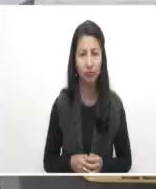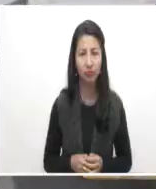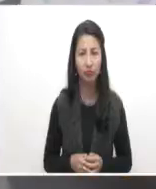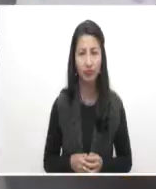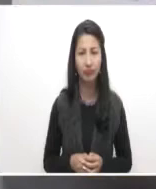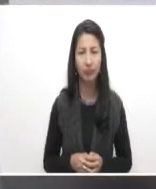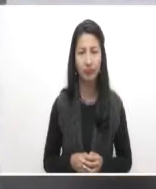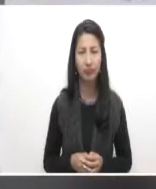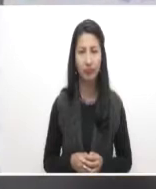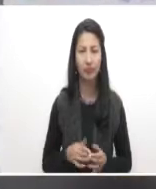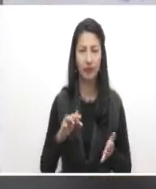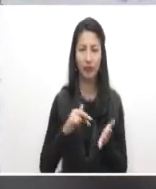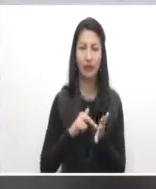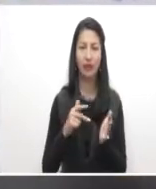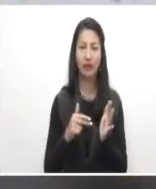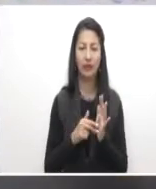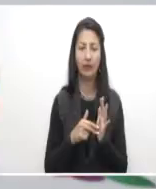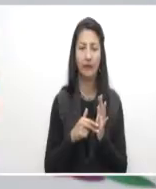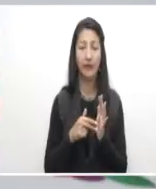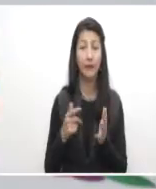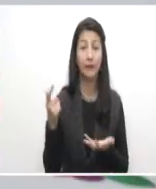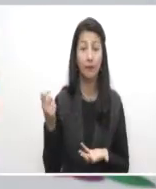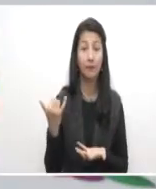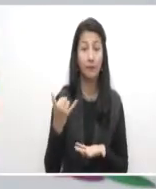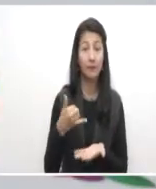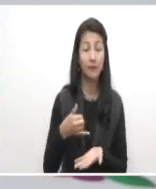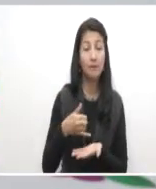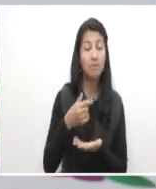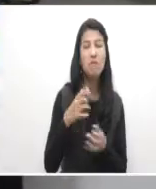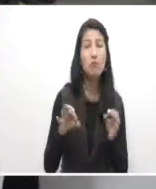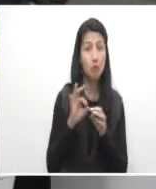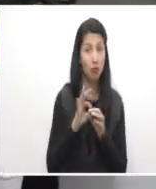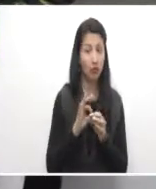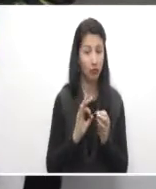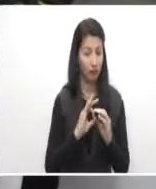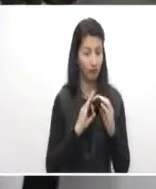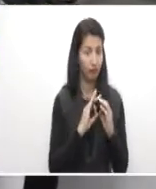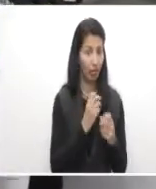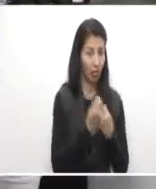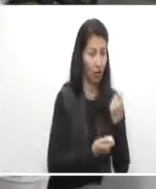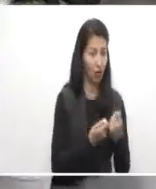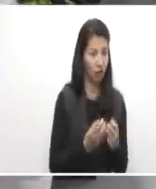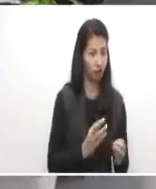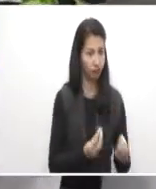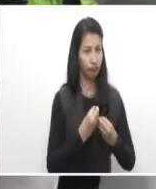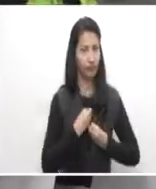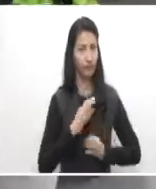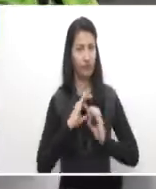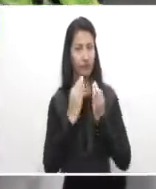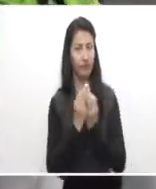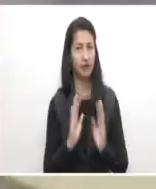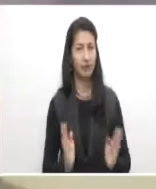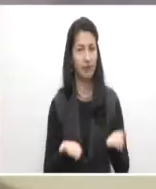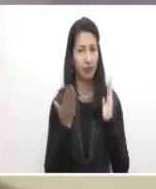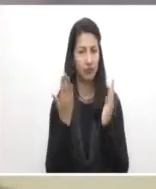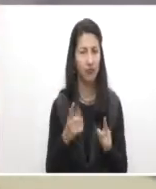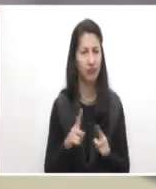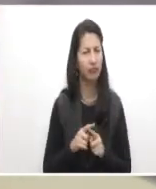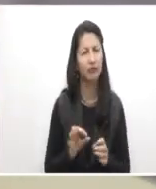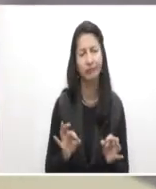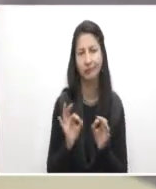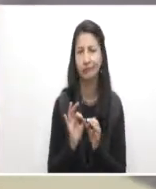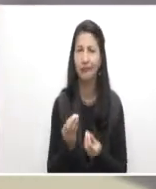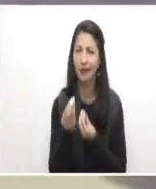Orana Life, además de contar con un negocio que contribuya con el bienestar económico de su familia, para Lady es satisfactorio poder contribuir con la alimentación